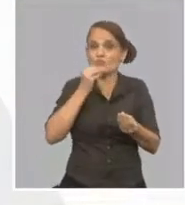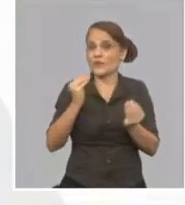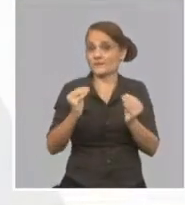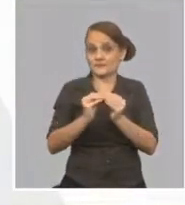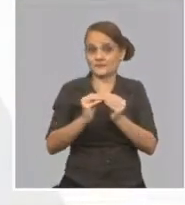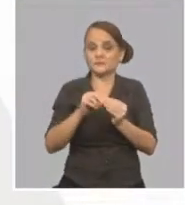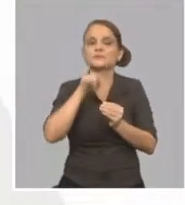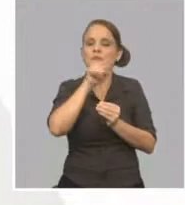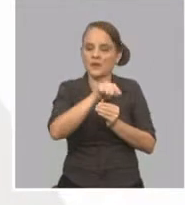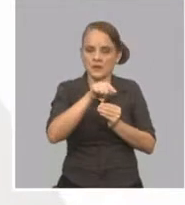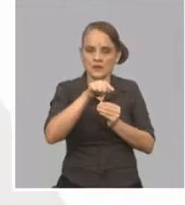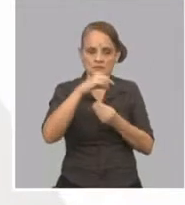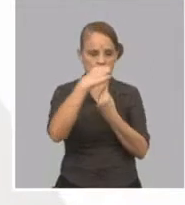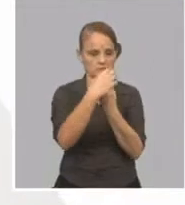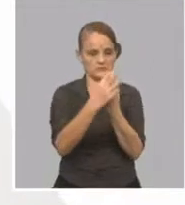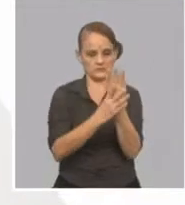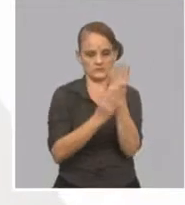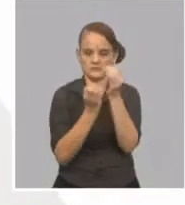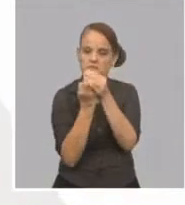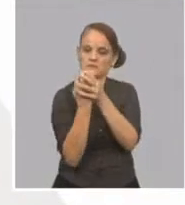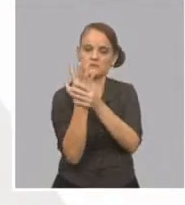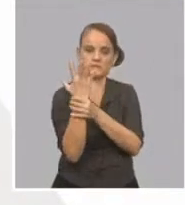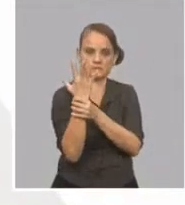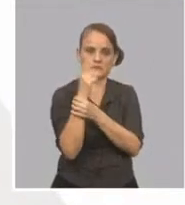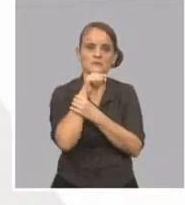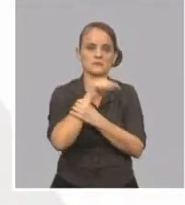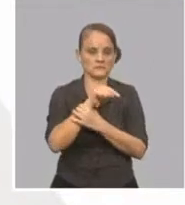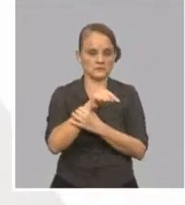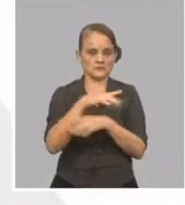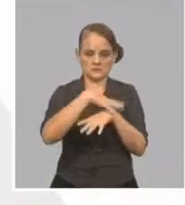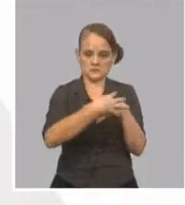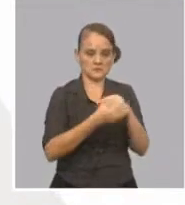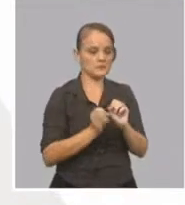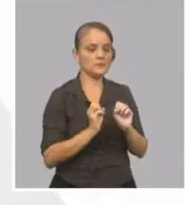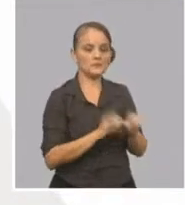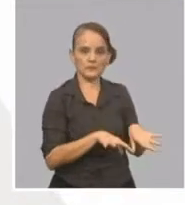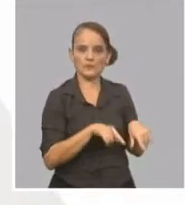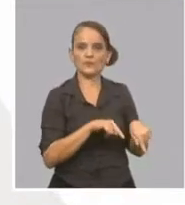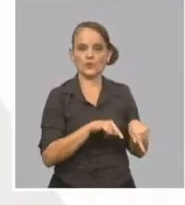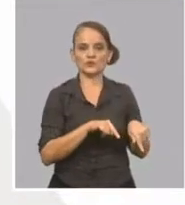guantes desechables o de lo que así se dispongan las instalaciones.